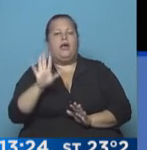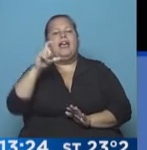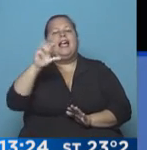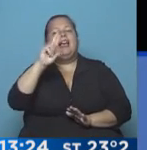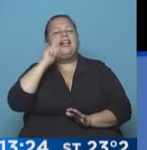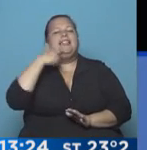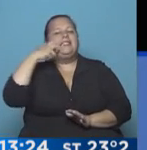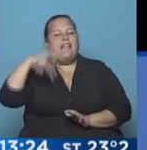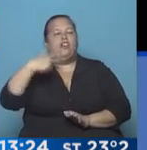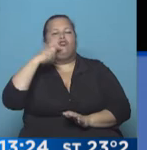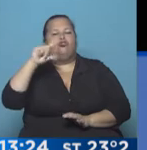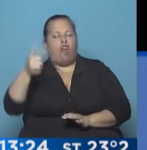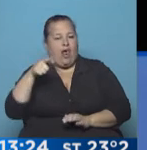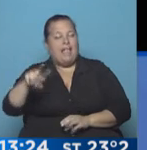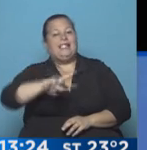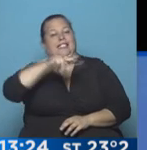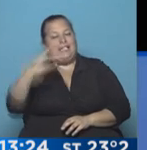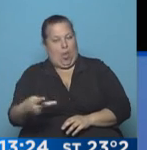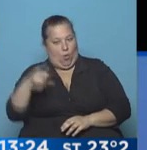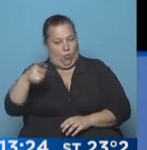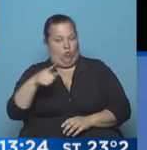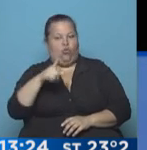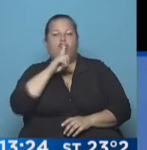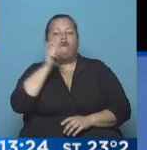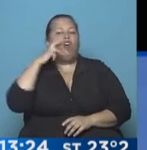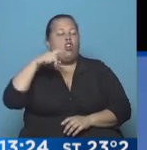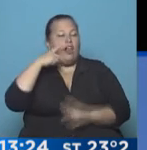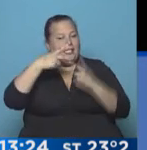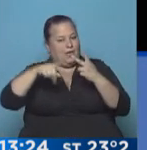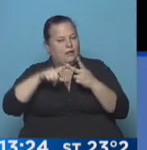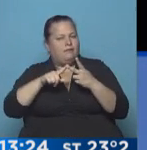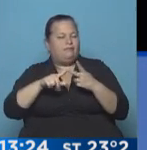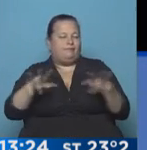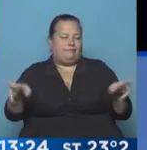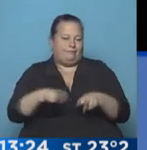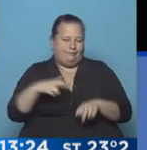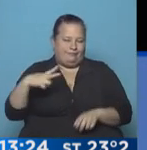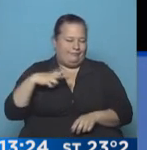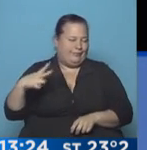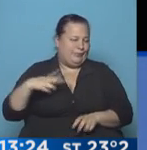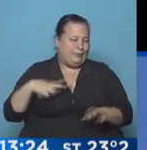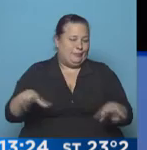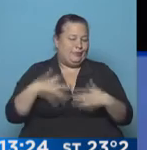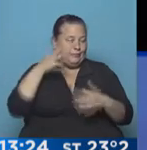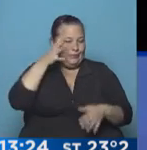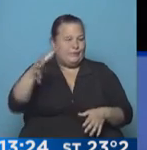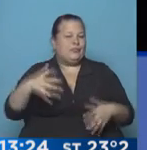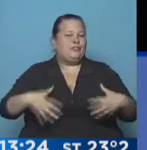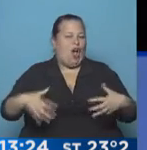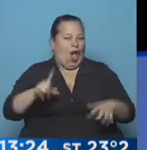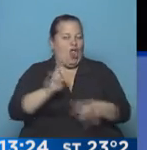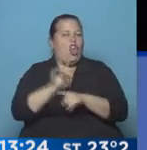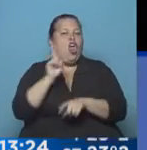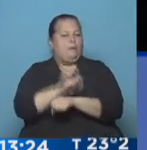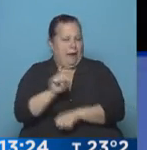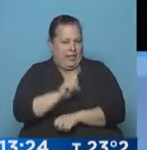Cristian Sola. Cristian Sola era el segundo de Toñoli, un tipo que se enriqueció a más no poder, que no está detenido,